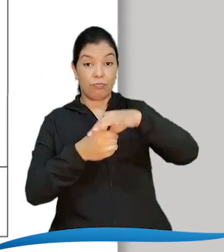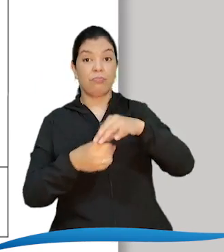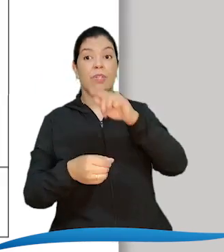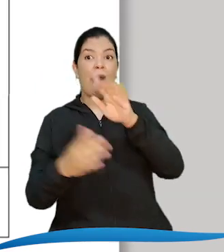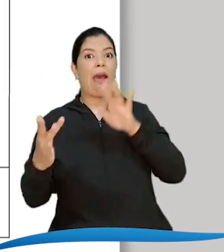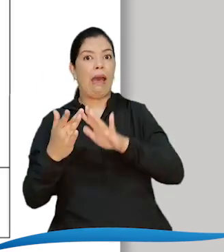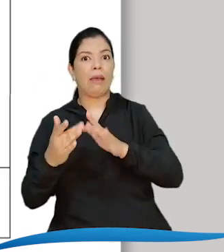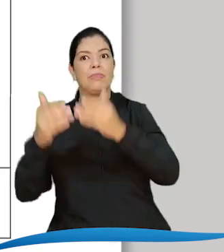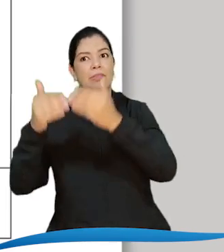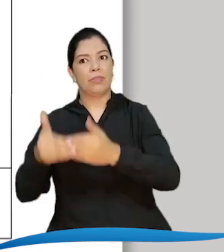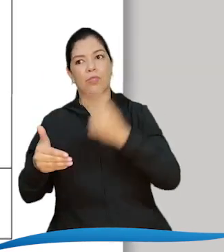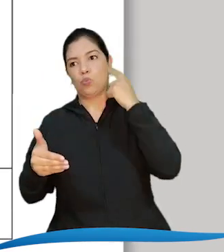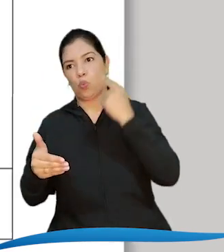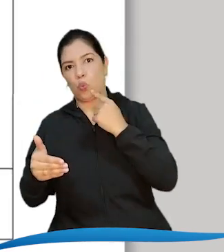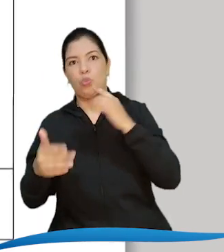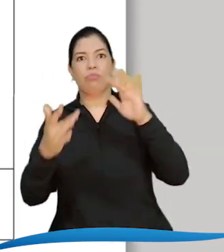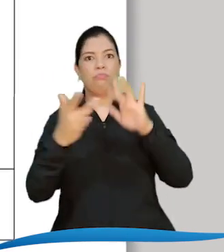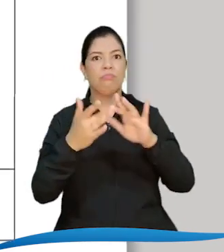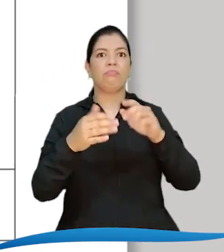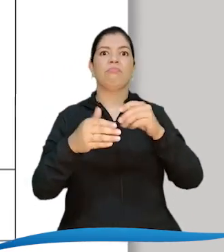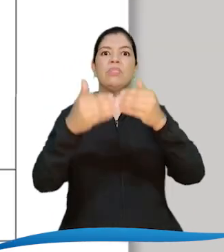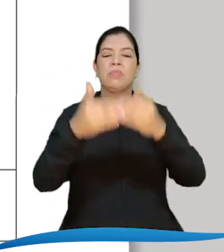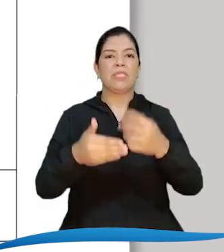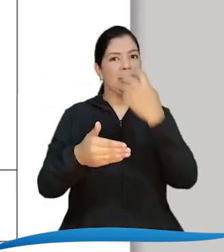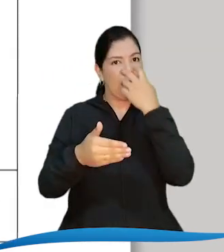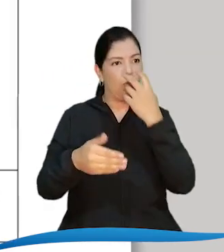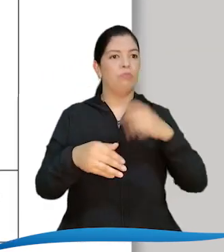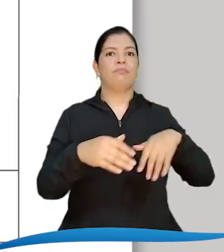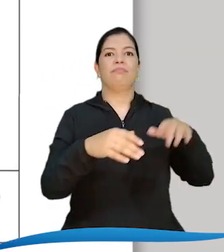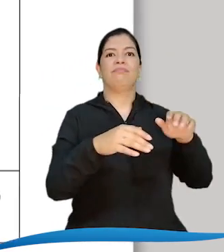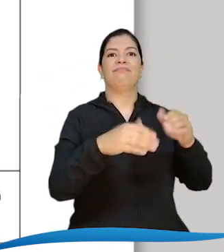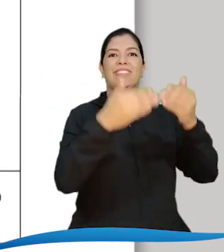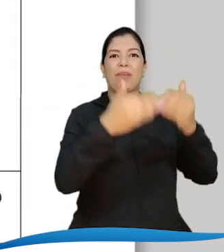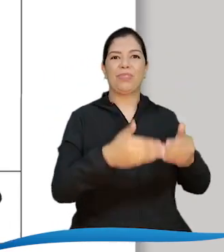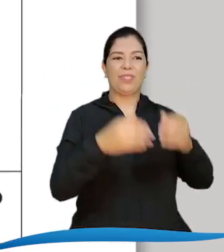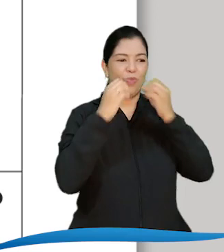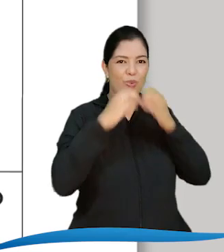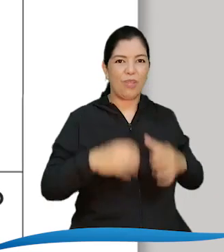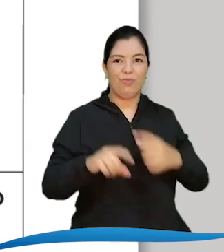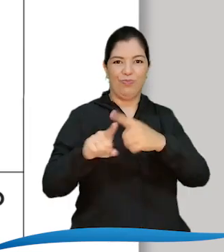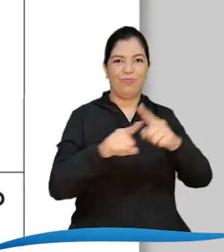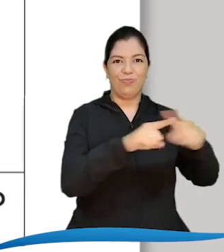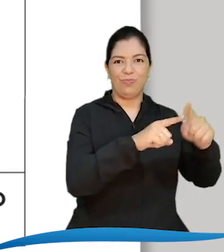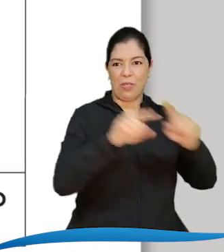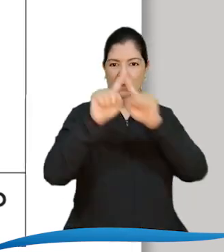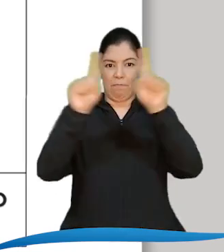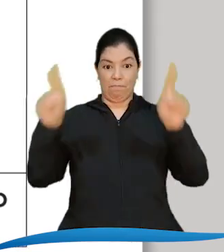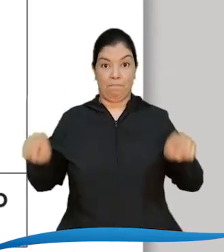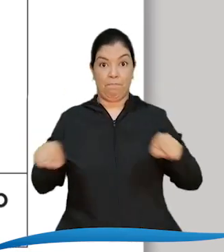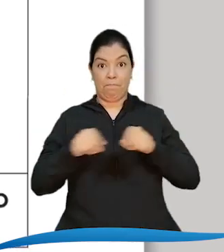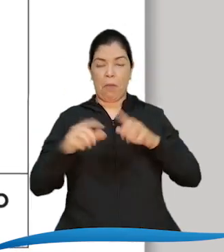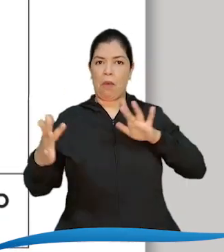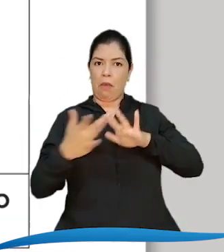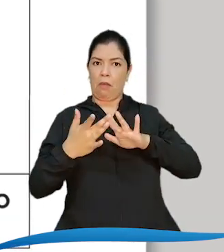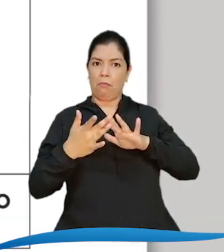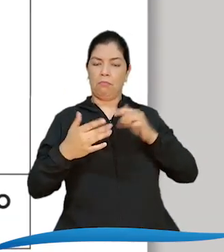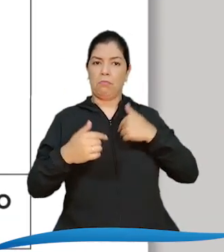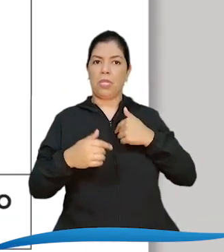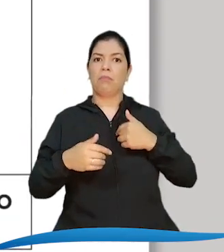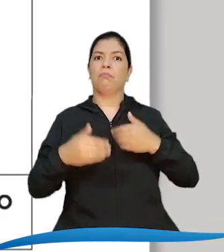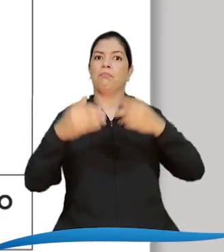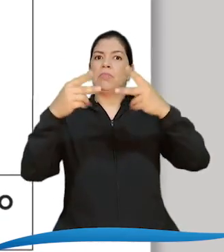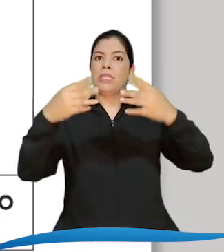Siempre incluyendo la opción de voto en blanco Los tarjetones deben ser accesibles para la población con discapacidad